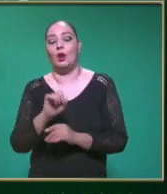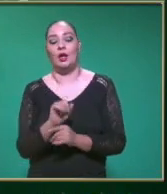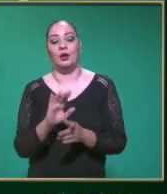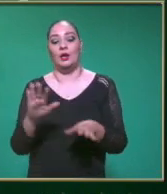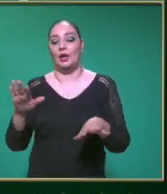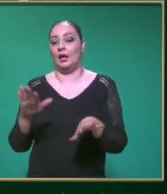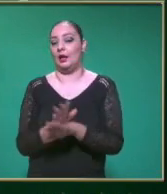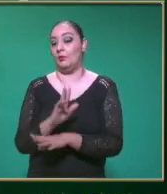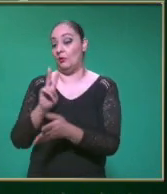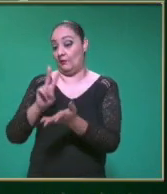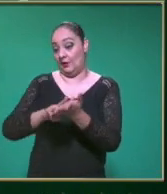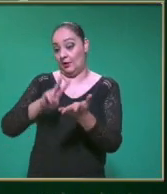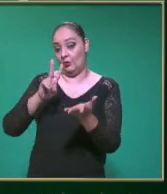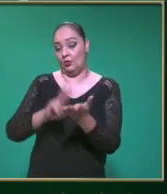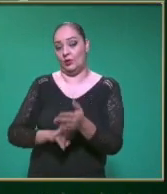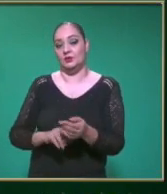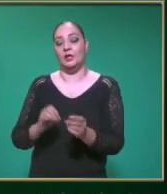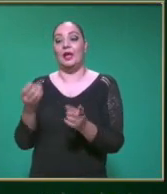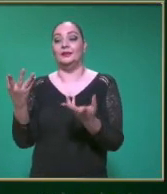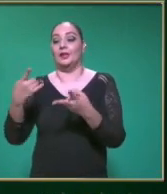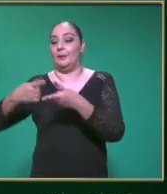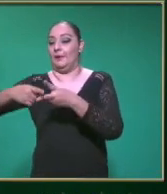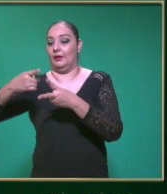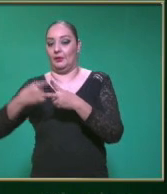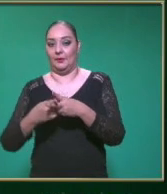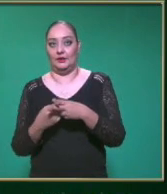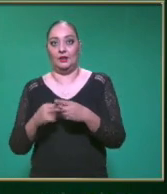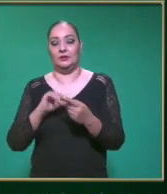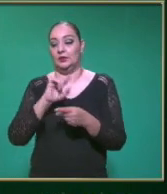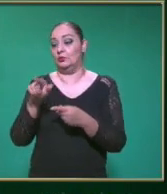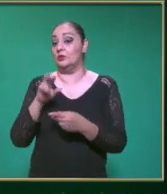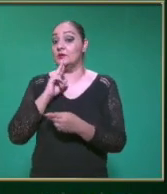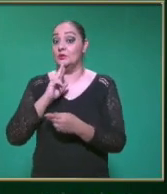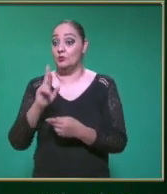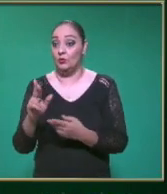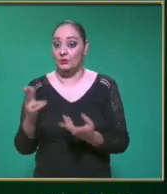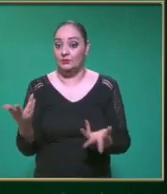Sustitución Operación Y resultado